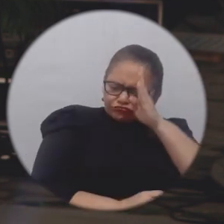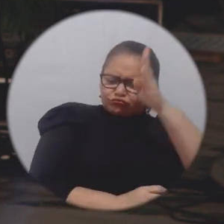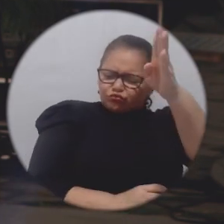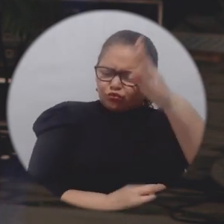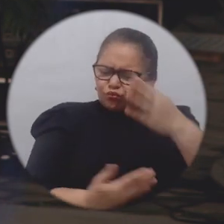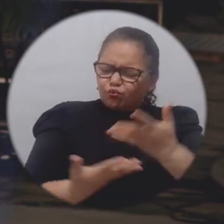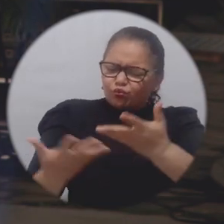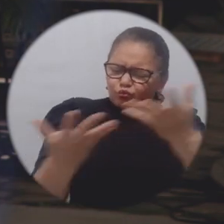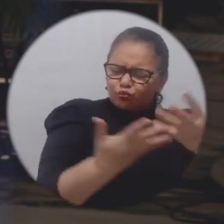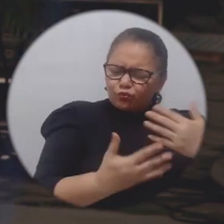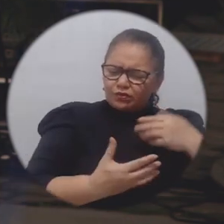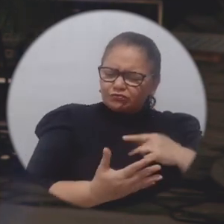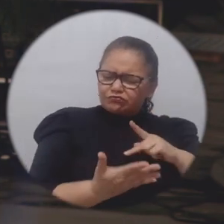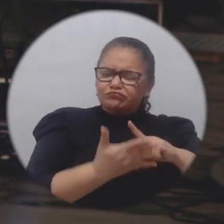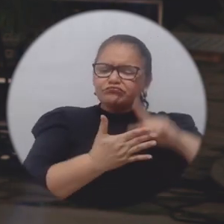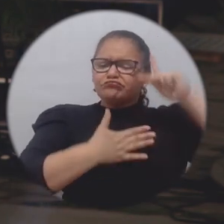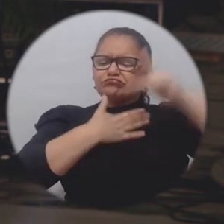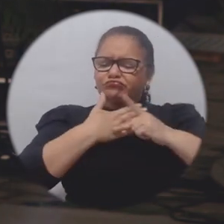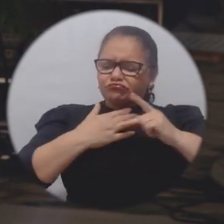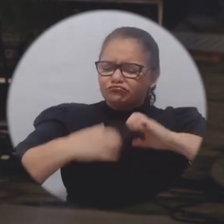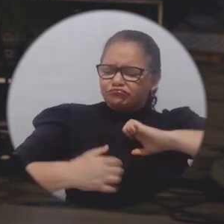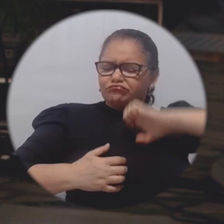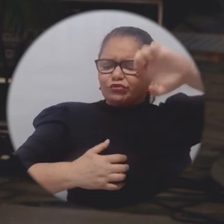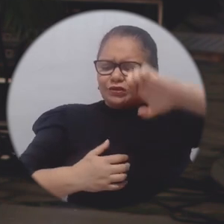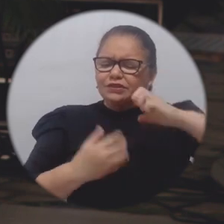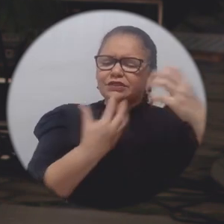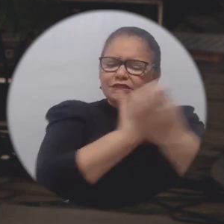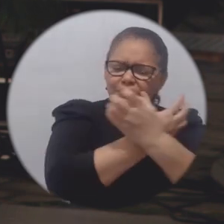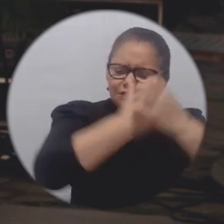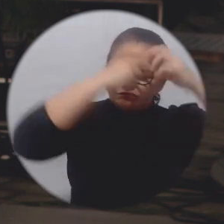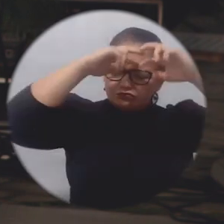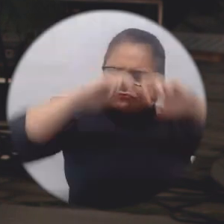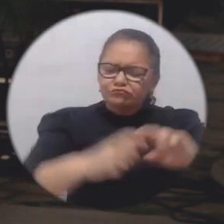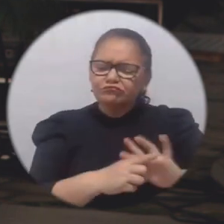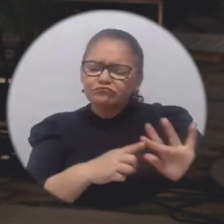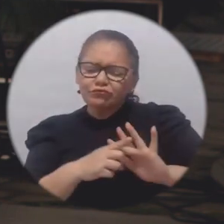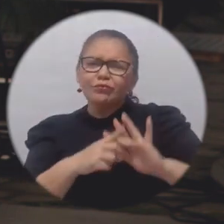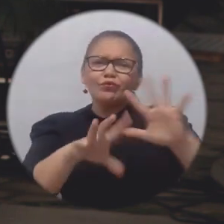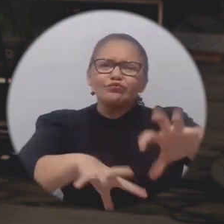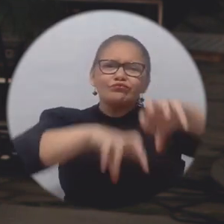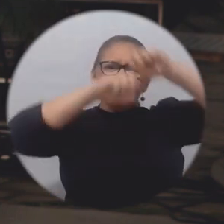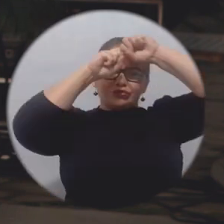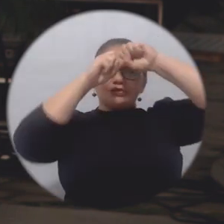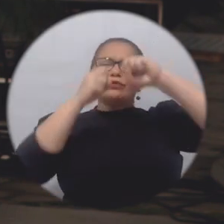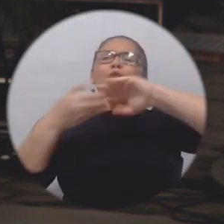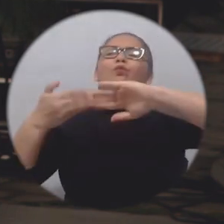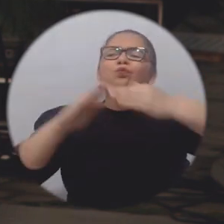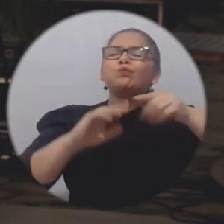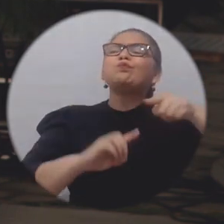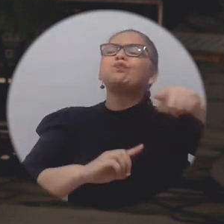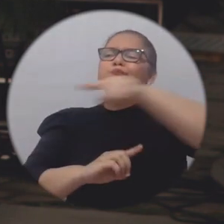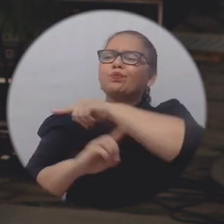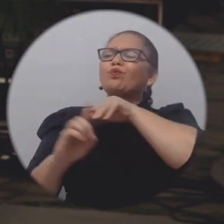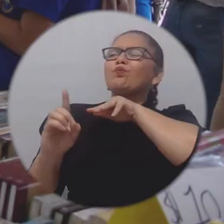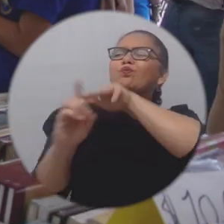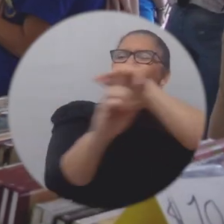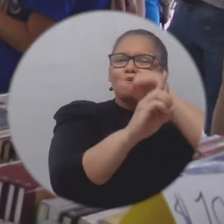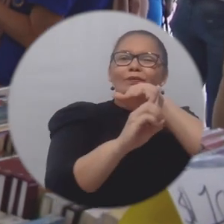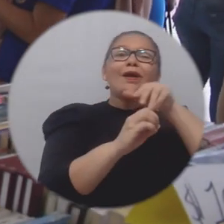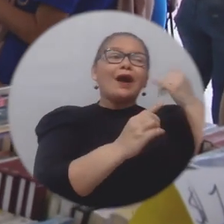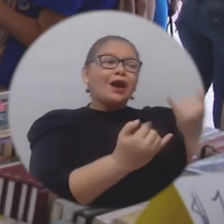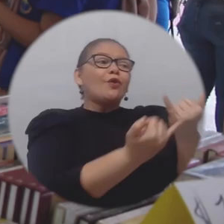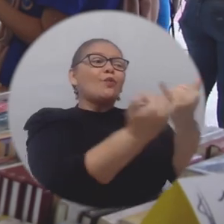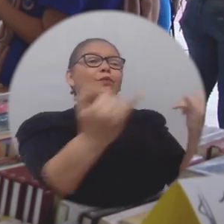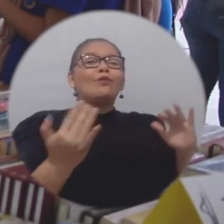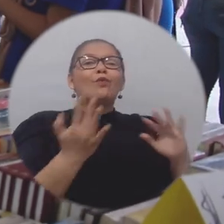camino para hacer emprendimiento, nuestro camino para hacer ciencia, nuestro camino para integrar los saberes de las comunidades. Y esa es la propuesta de